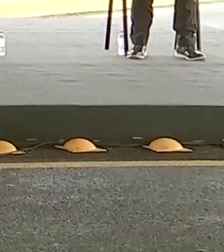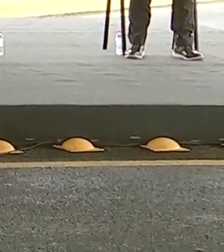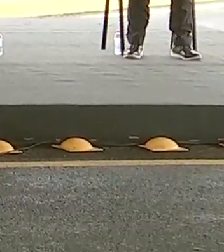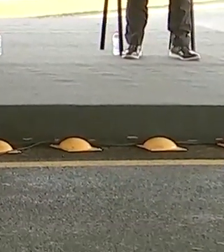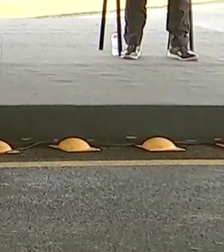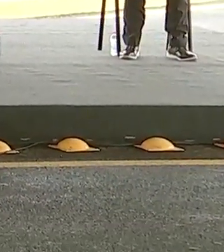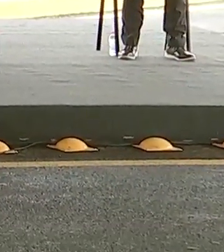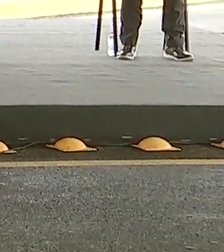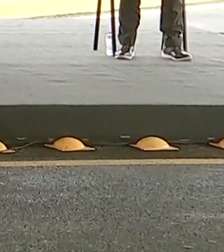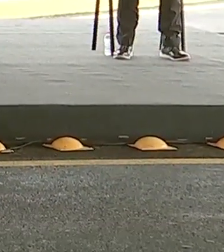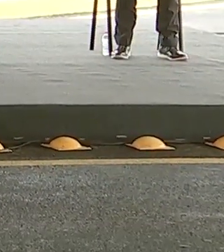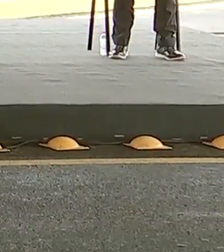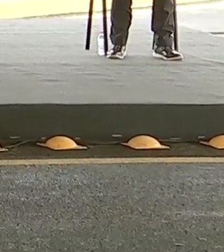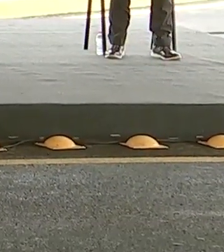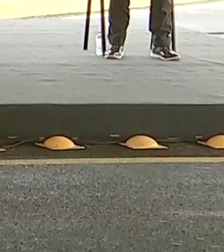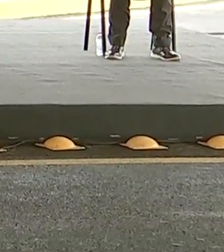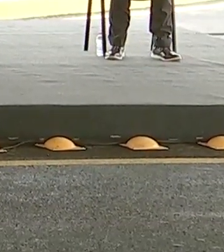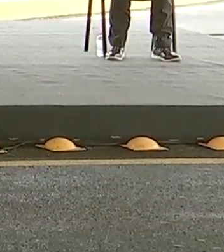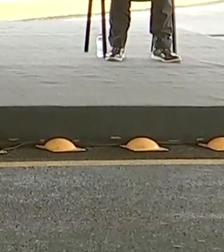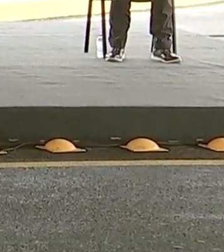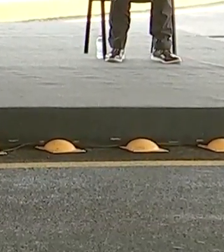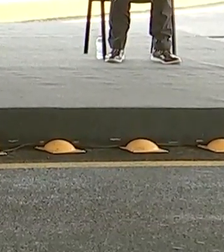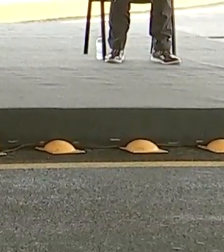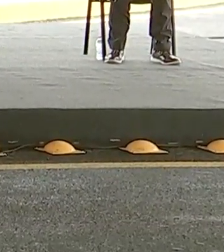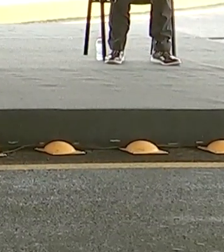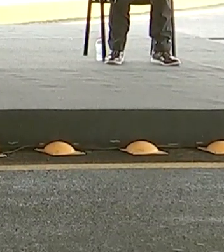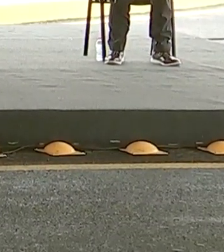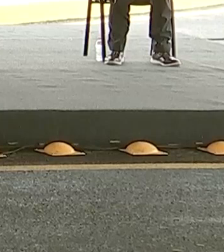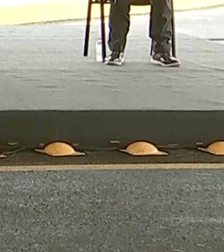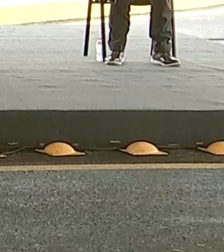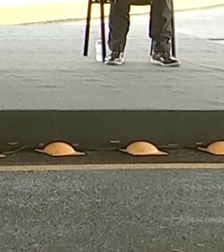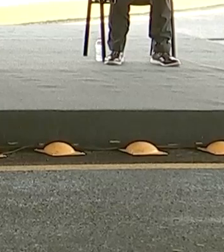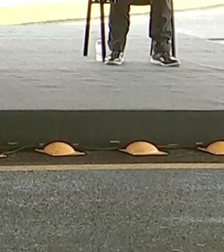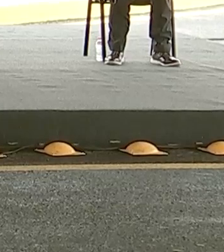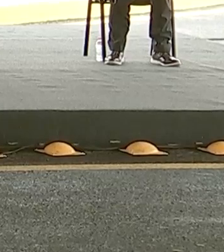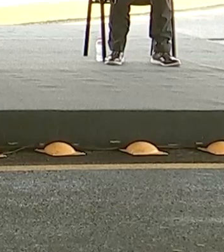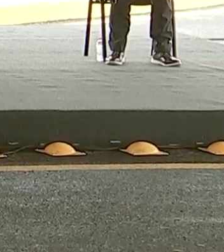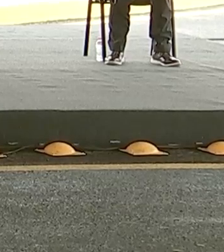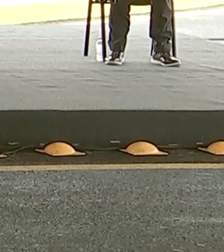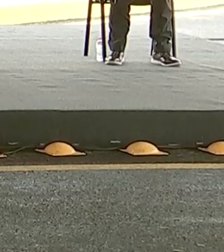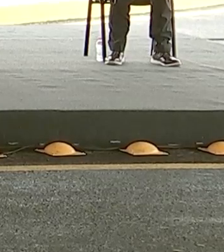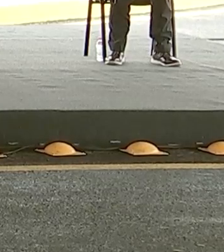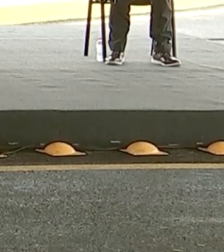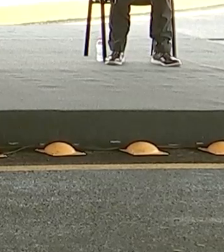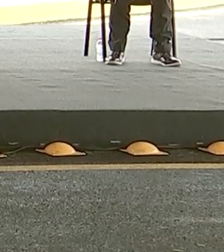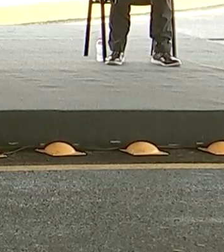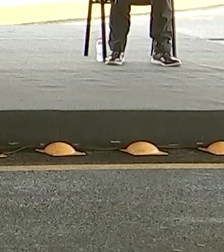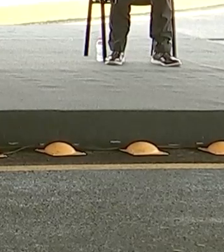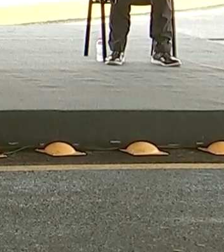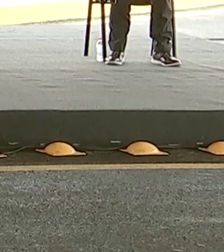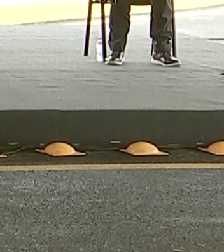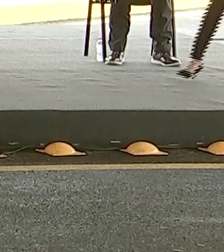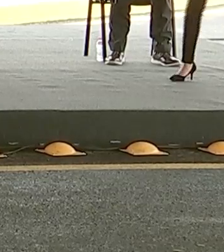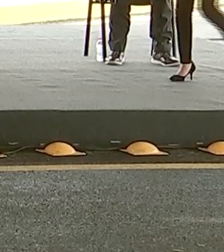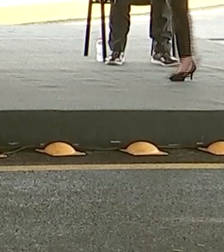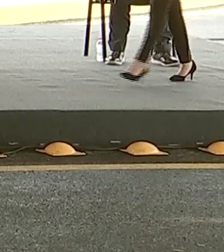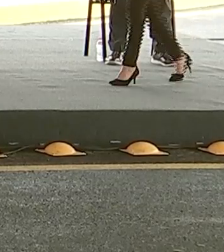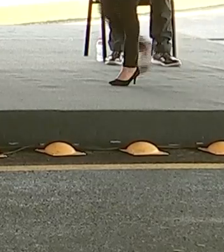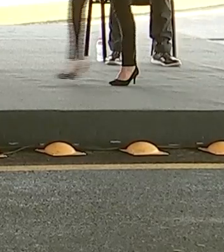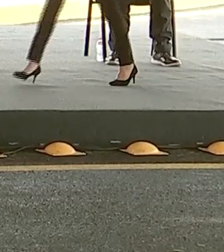En estos momentos el presidente constitucional de los Estados Unidos mexicanos e integrantes del presidium